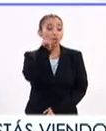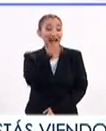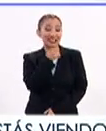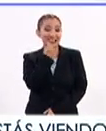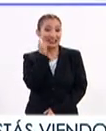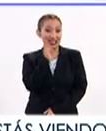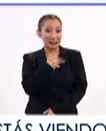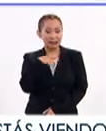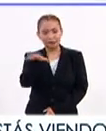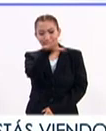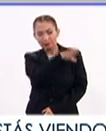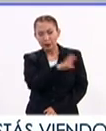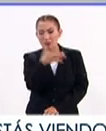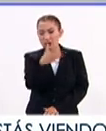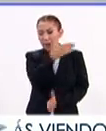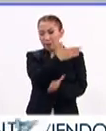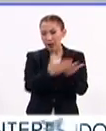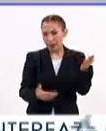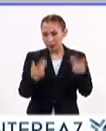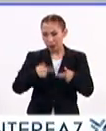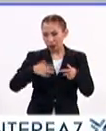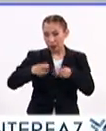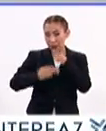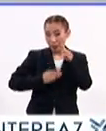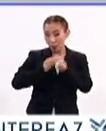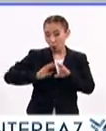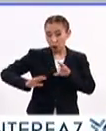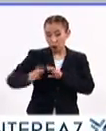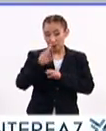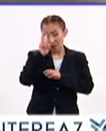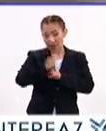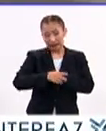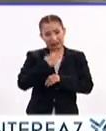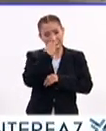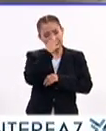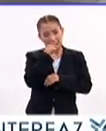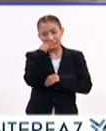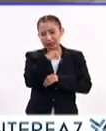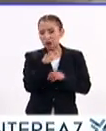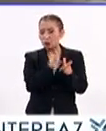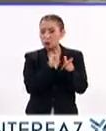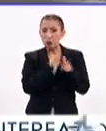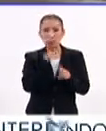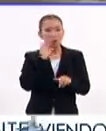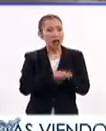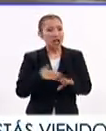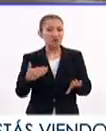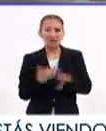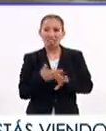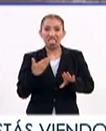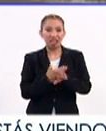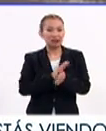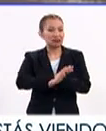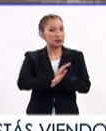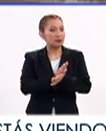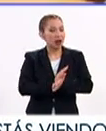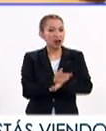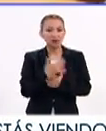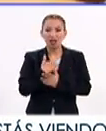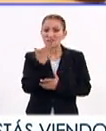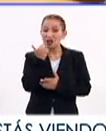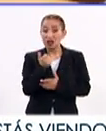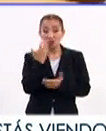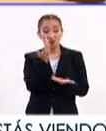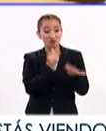y las niñas que componen cerca de la mitad de la población mundial, tristemente, son de los colectivos que sufren más discriminación y